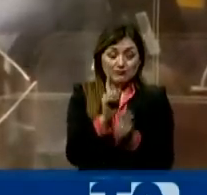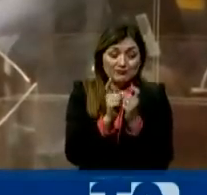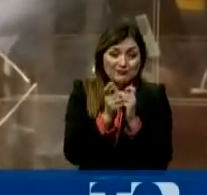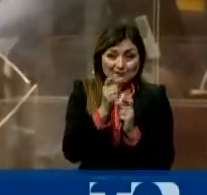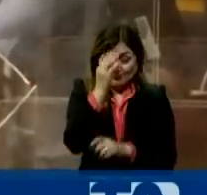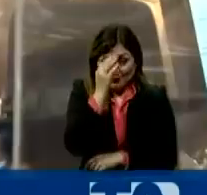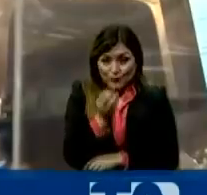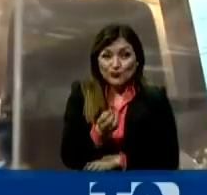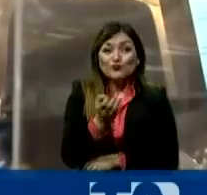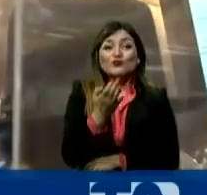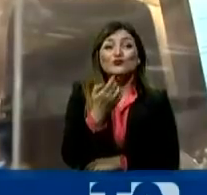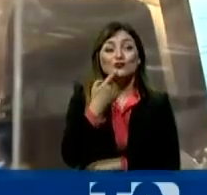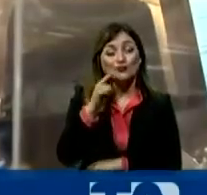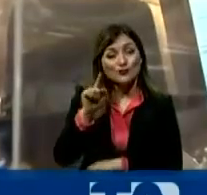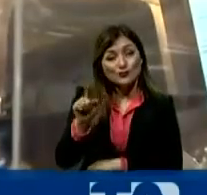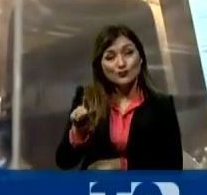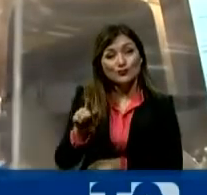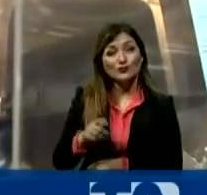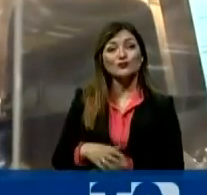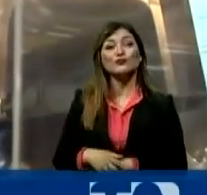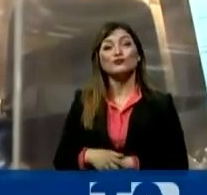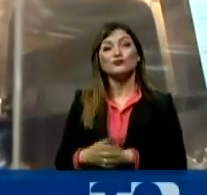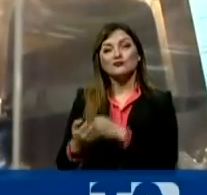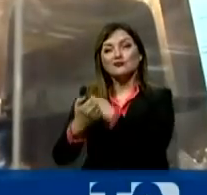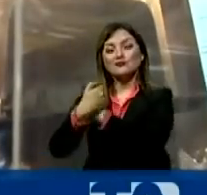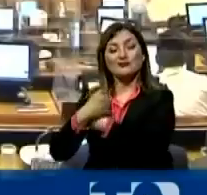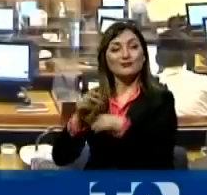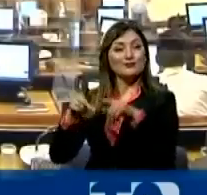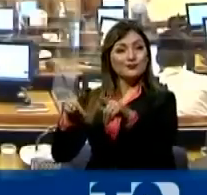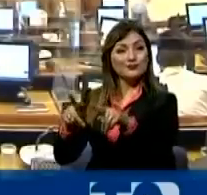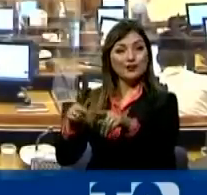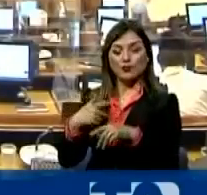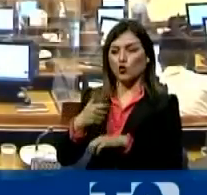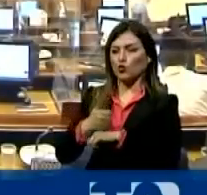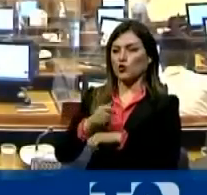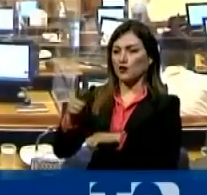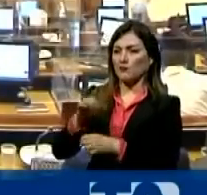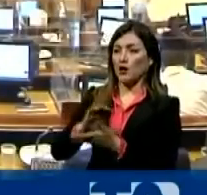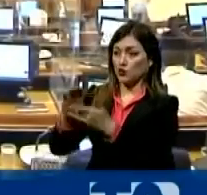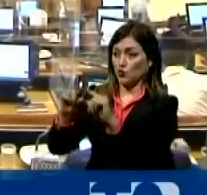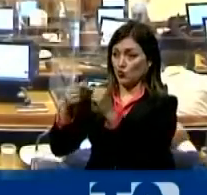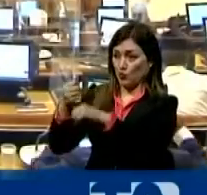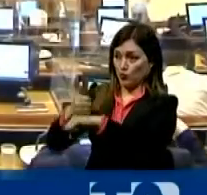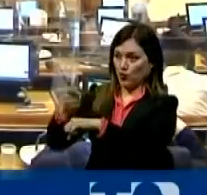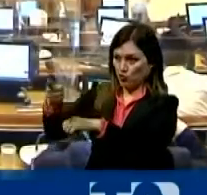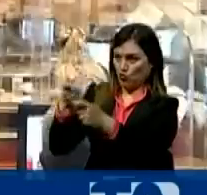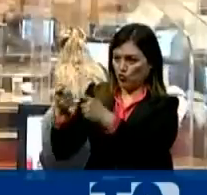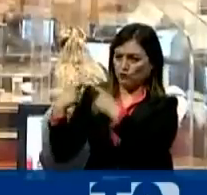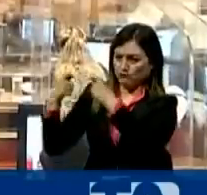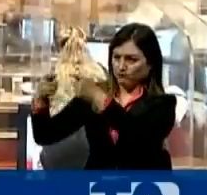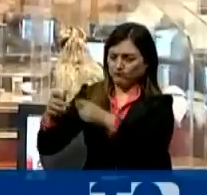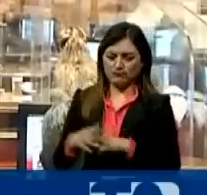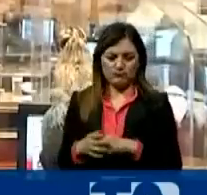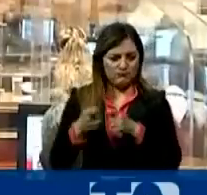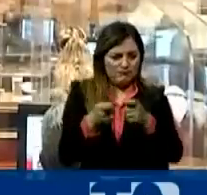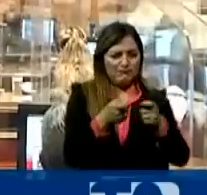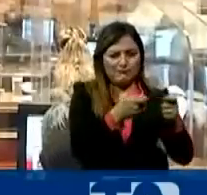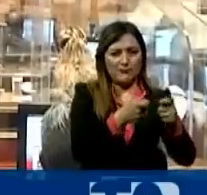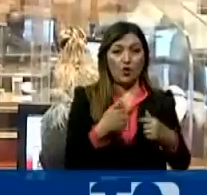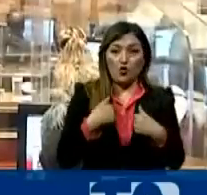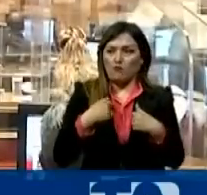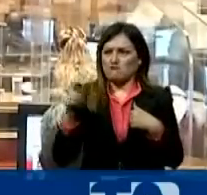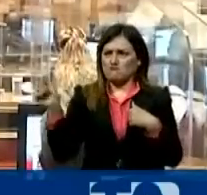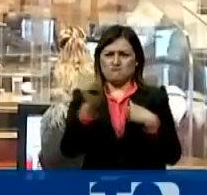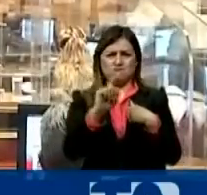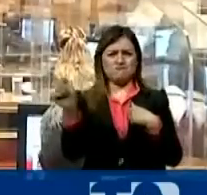que tiene ese rechazo porque no le permiten ese reparto. Pero ahora, a esa postura de evaluar su gestión, de una u otra manera se está